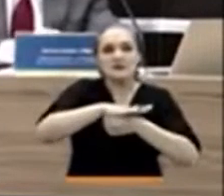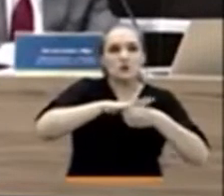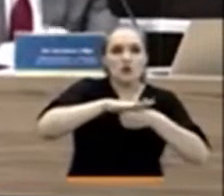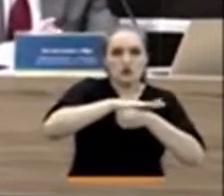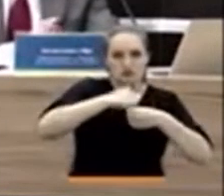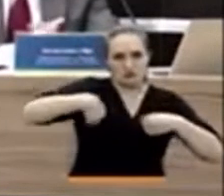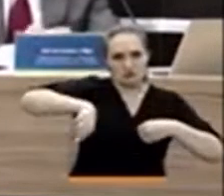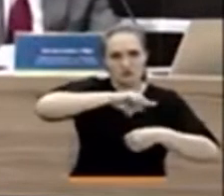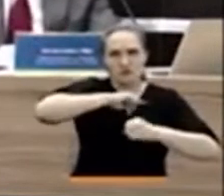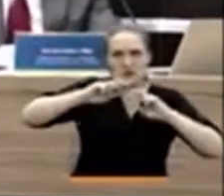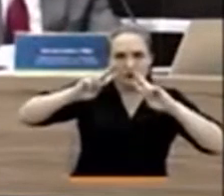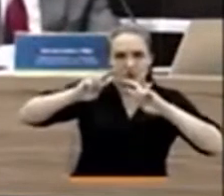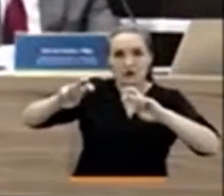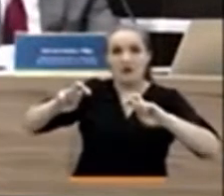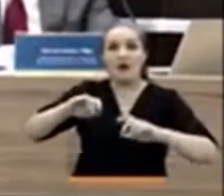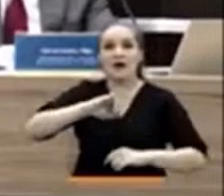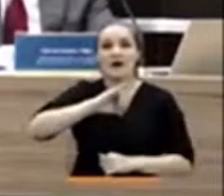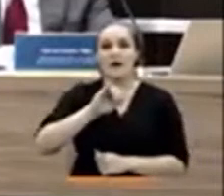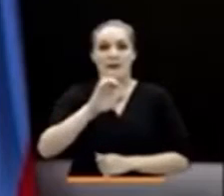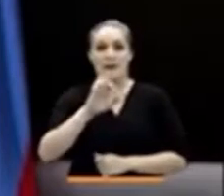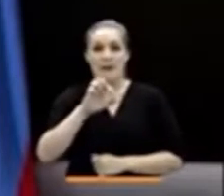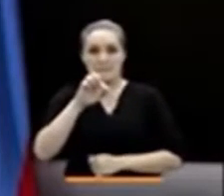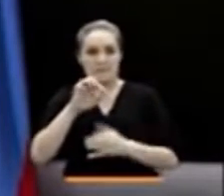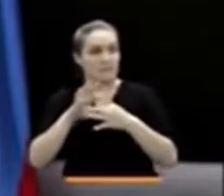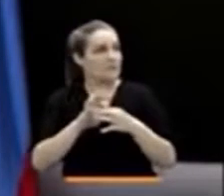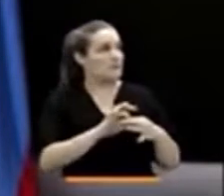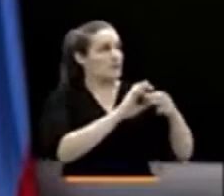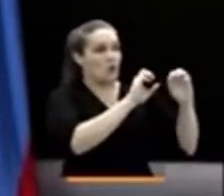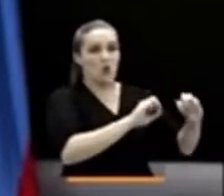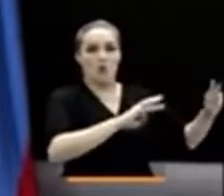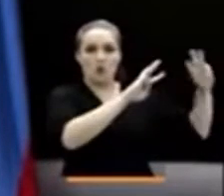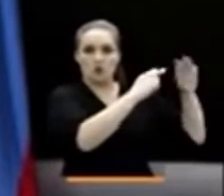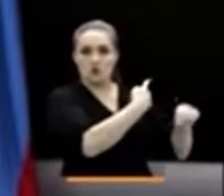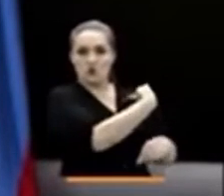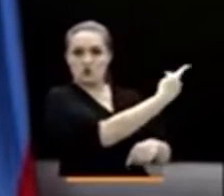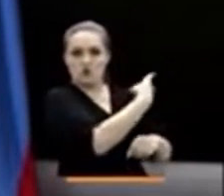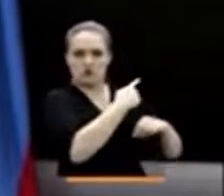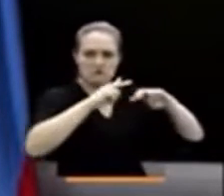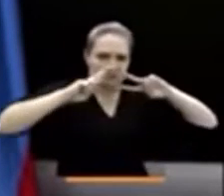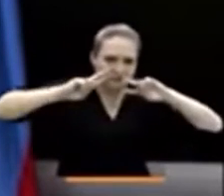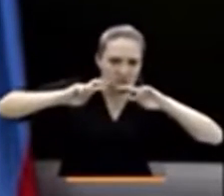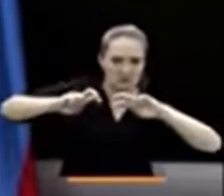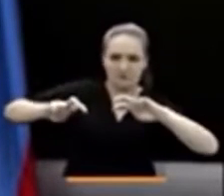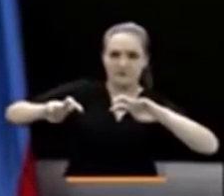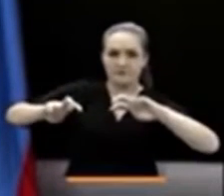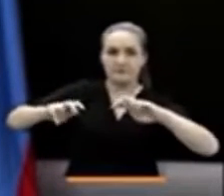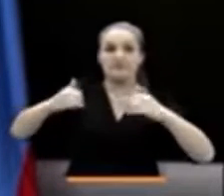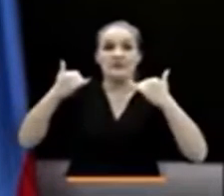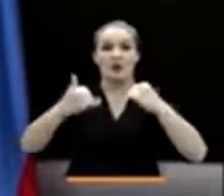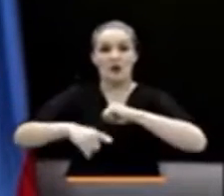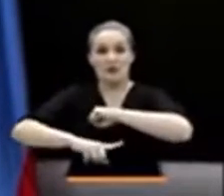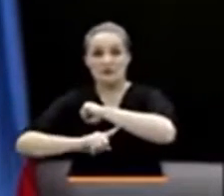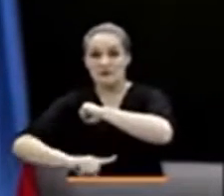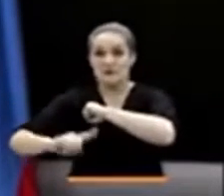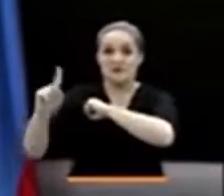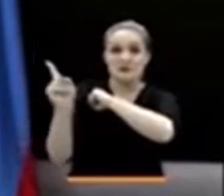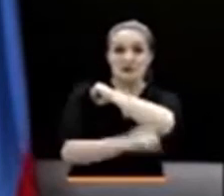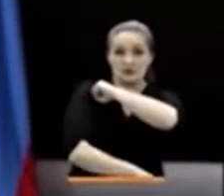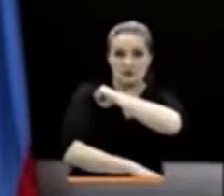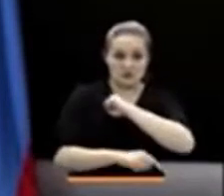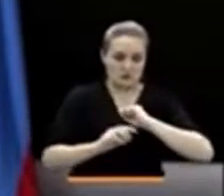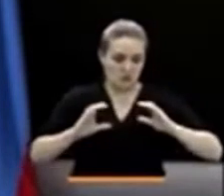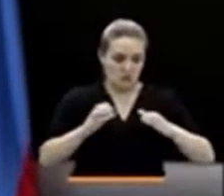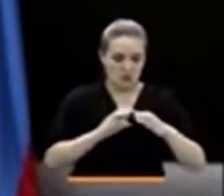será verificada y monitoreada por la JEP y Naciones Unidas. Se trata de la única de los tres tipos de sanciones que puede imponer esta